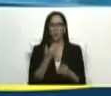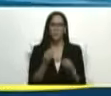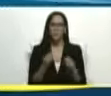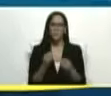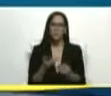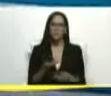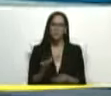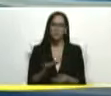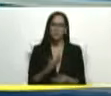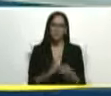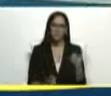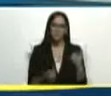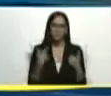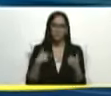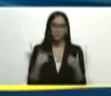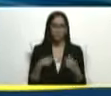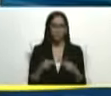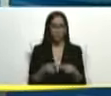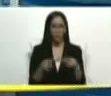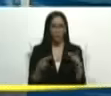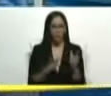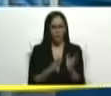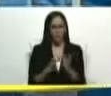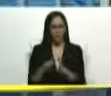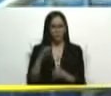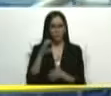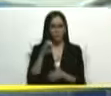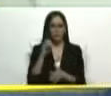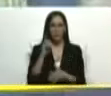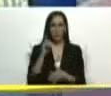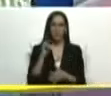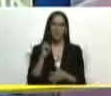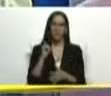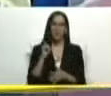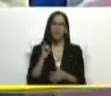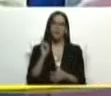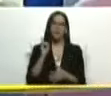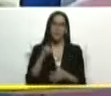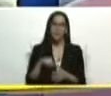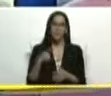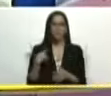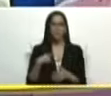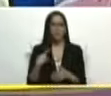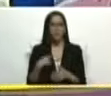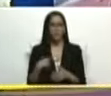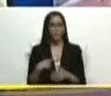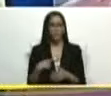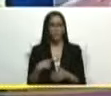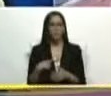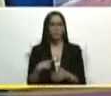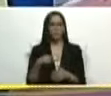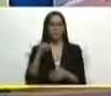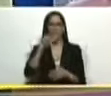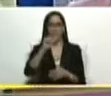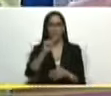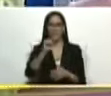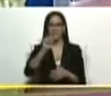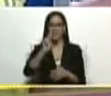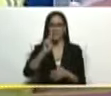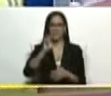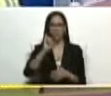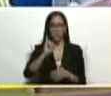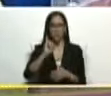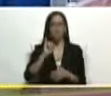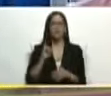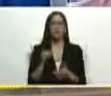este tiene su fase de CDI pero aparte de eso tenemos el SRI que es